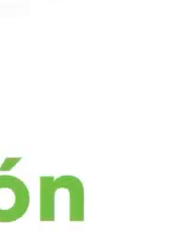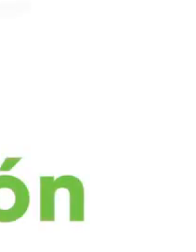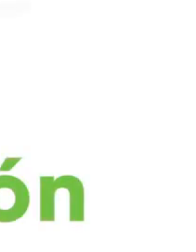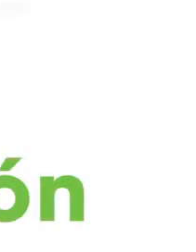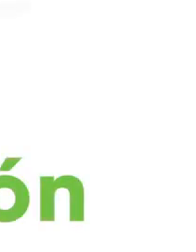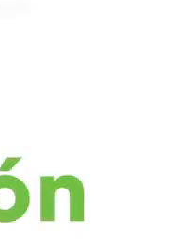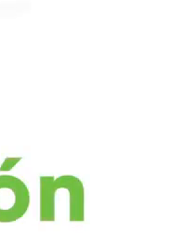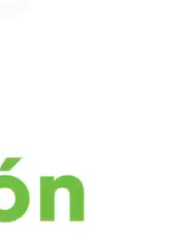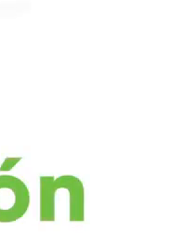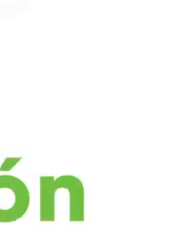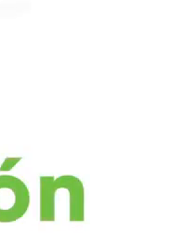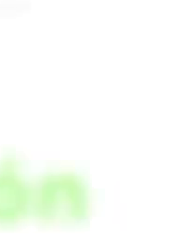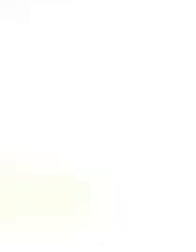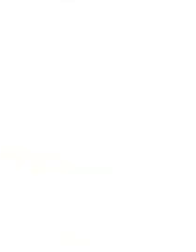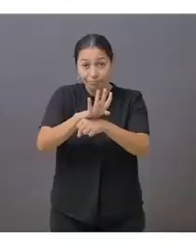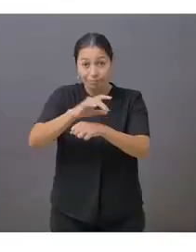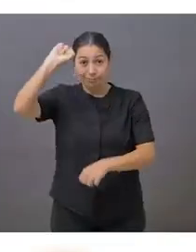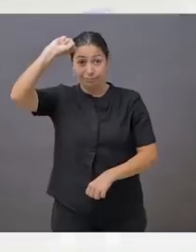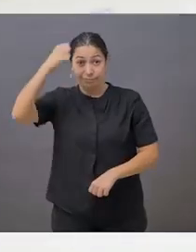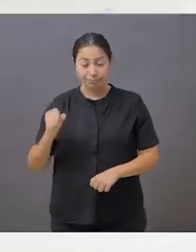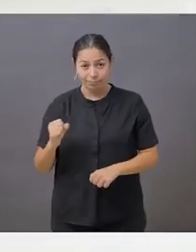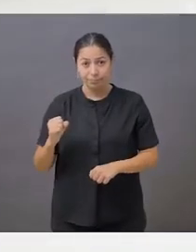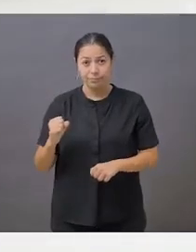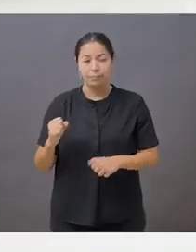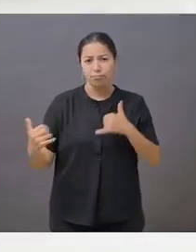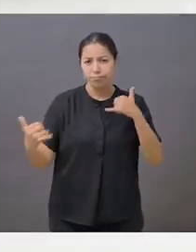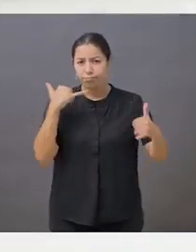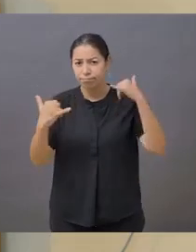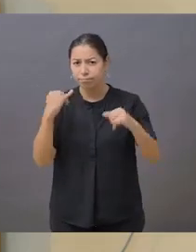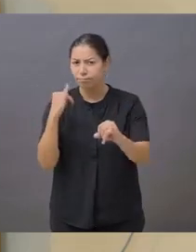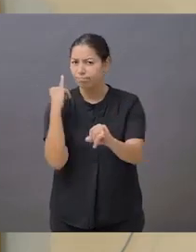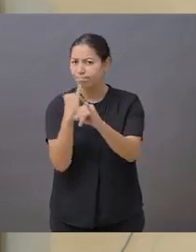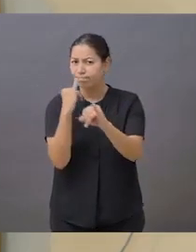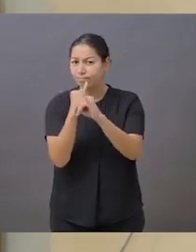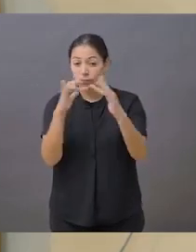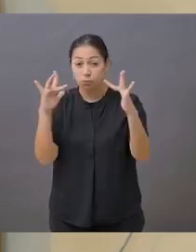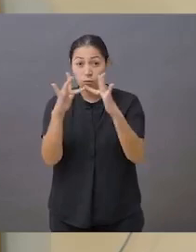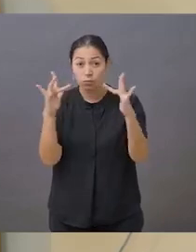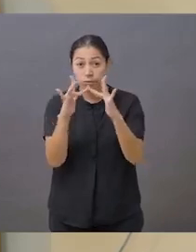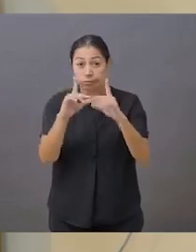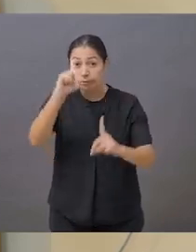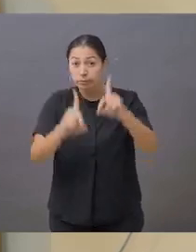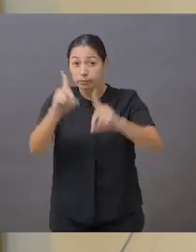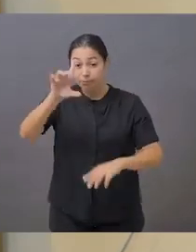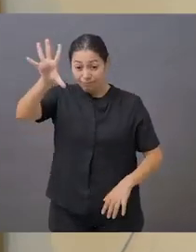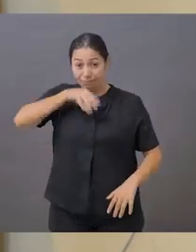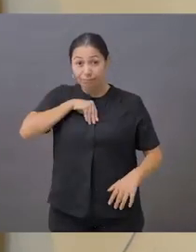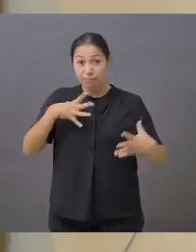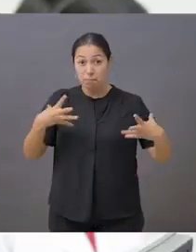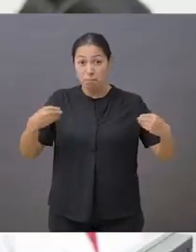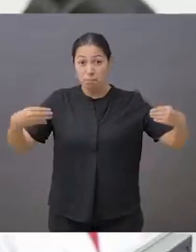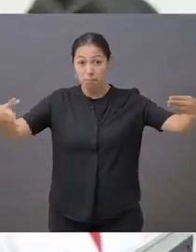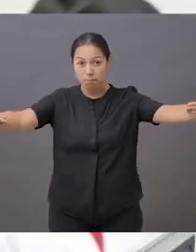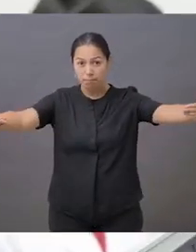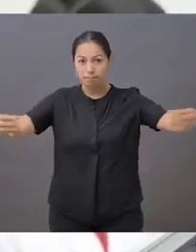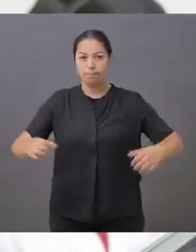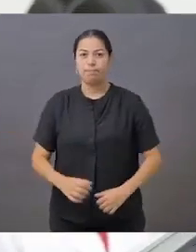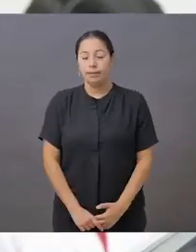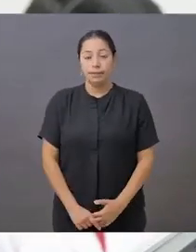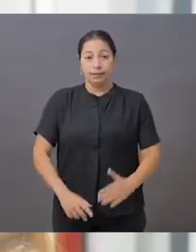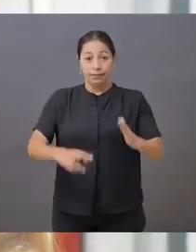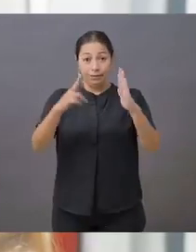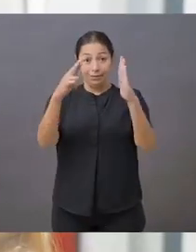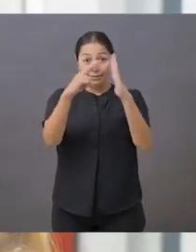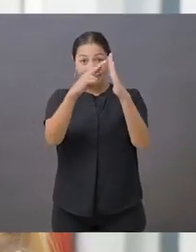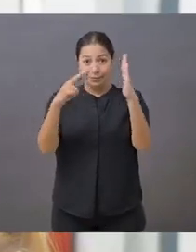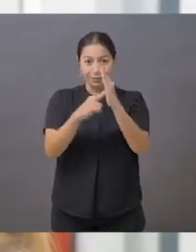En la Unidad de Atención para el Coronavirus de Sinaloa, estamos atendiendo vía telefónica y por medios electrónicos a quienes nos contactan con sospecha de contagio.